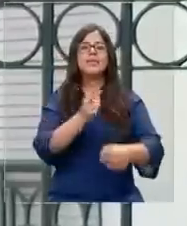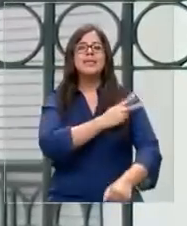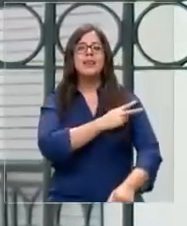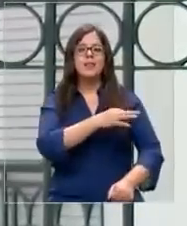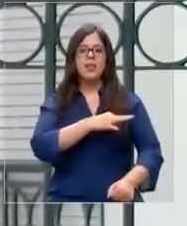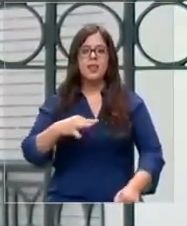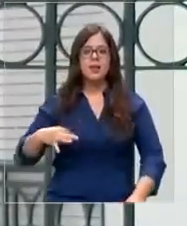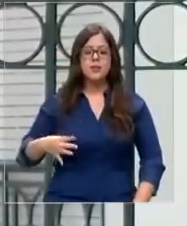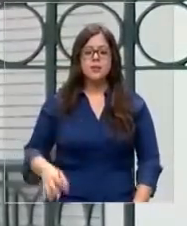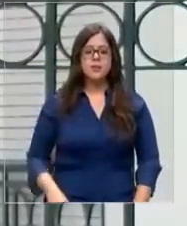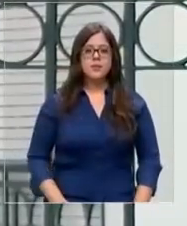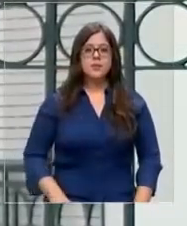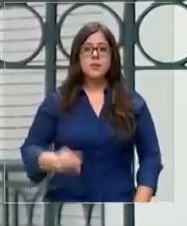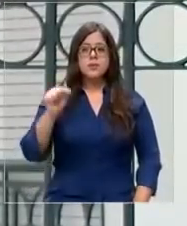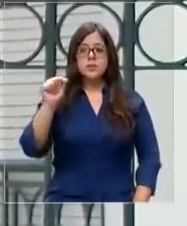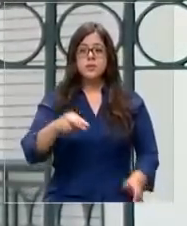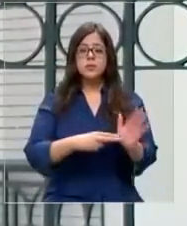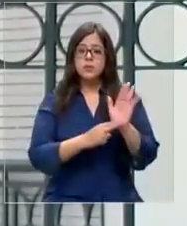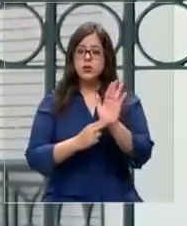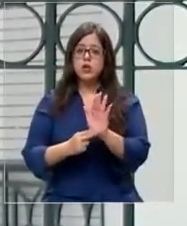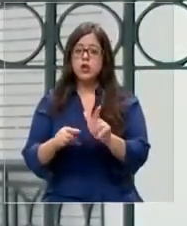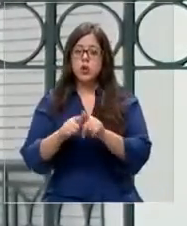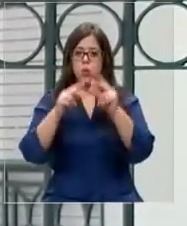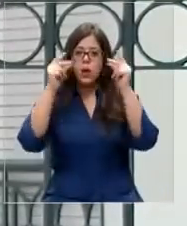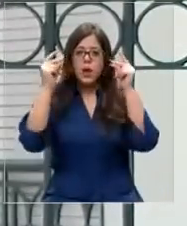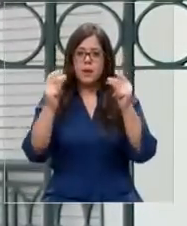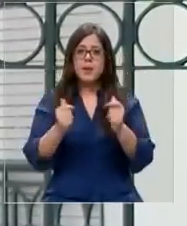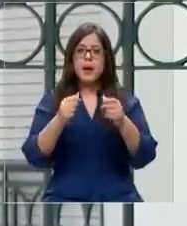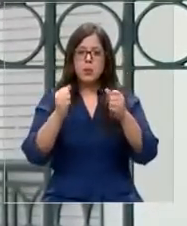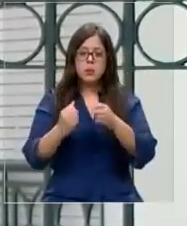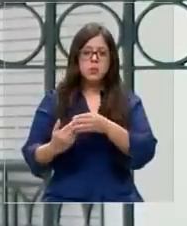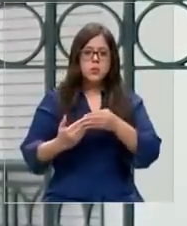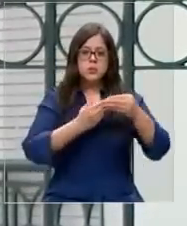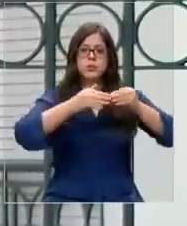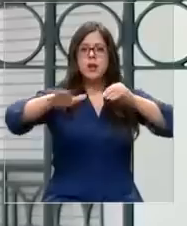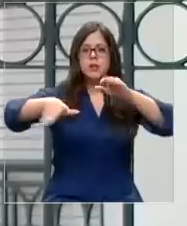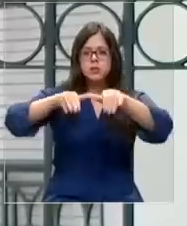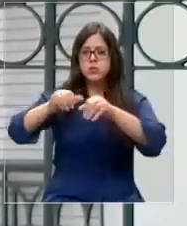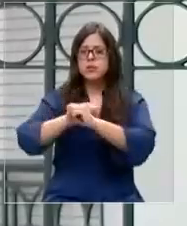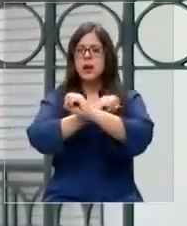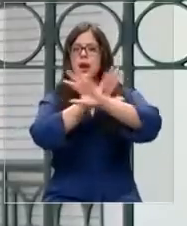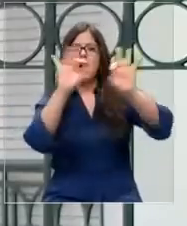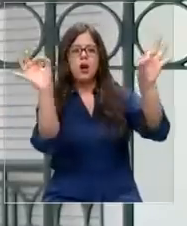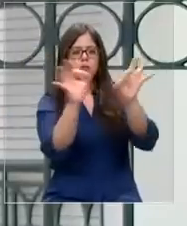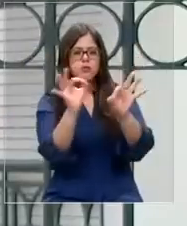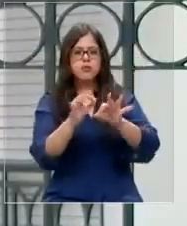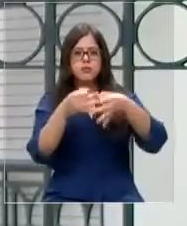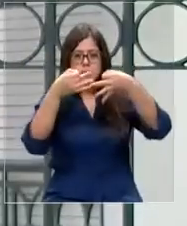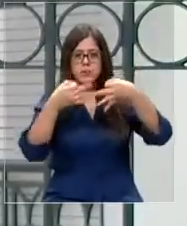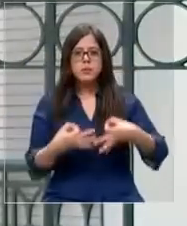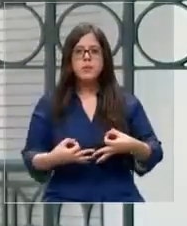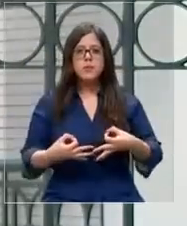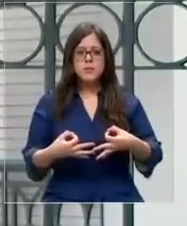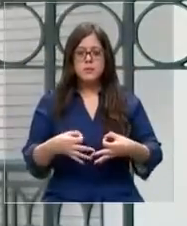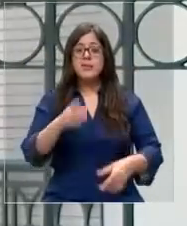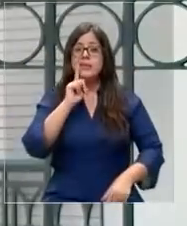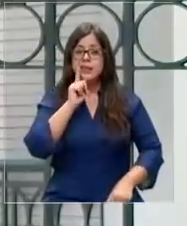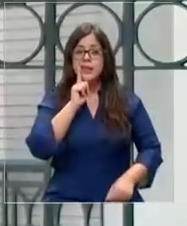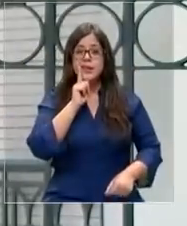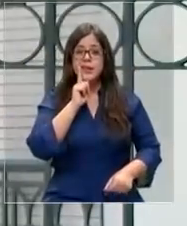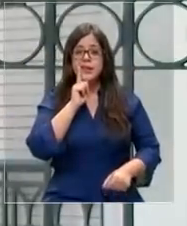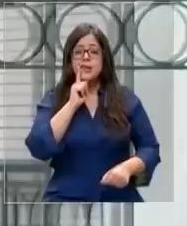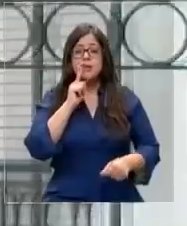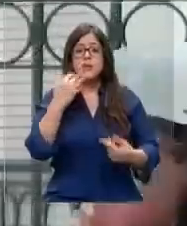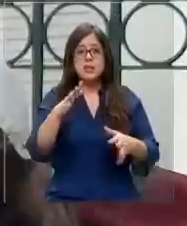Yo creo que ha mostrado con crece la capacidad de liderazgo, de convocatoria, de claridad y lucidez que manifiesta en cada una de